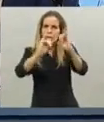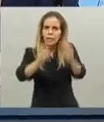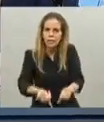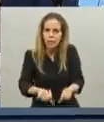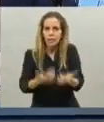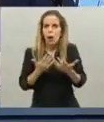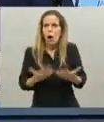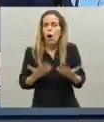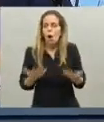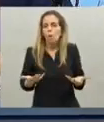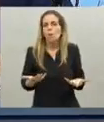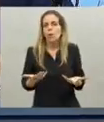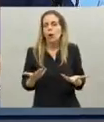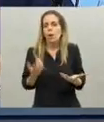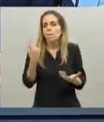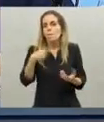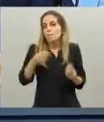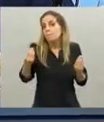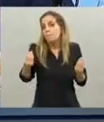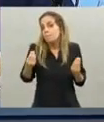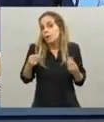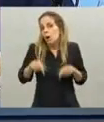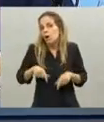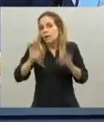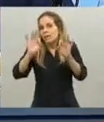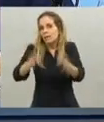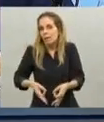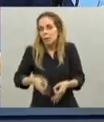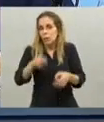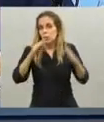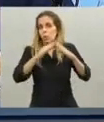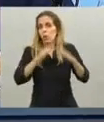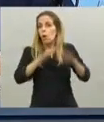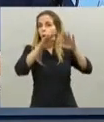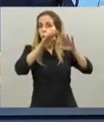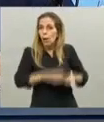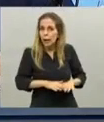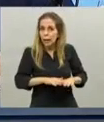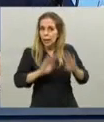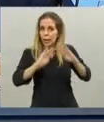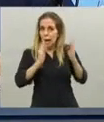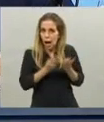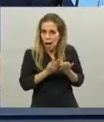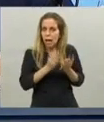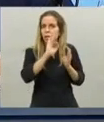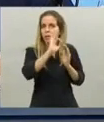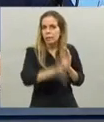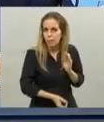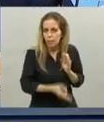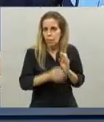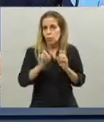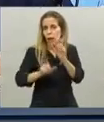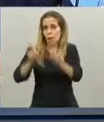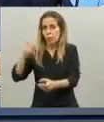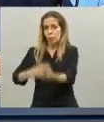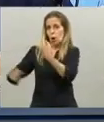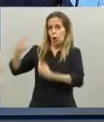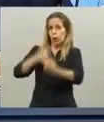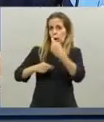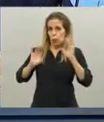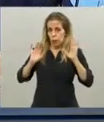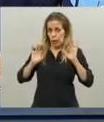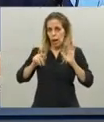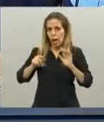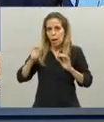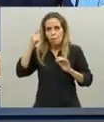alejado de eso que una cuarentena pero el tema es que la cuarentena aquellos que lo atacan se olvidan de que en Argentina salvó